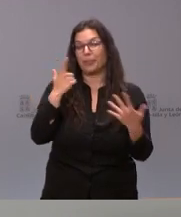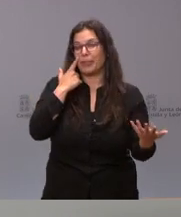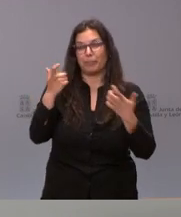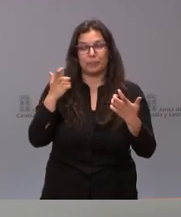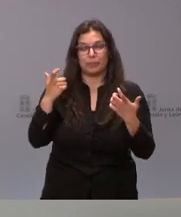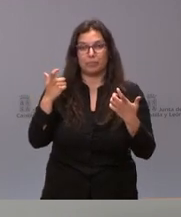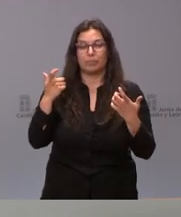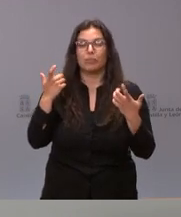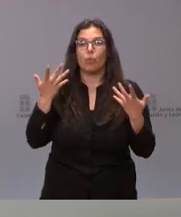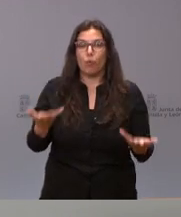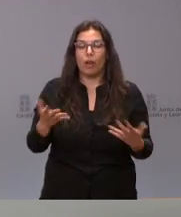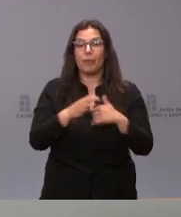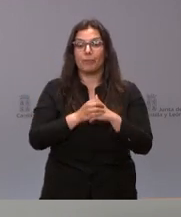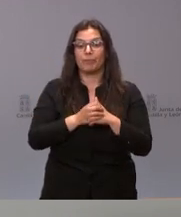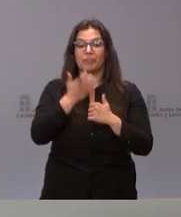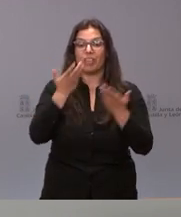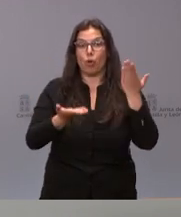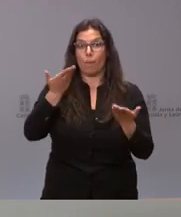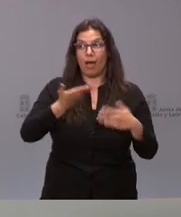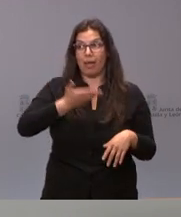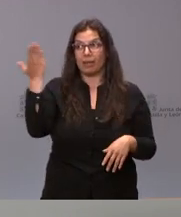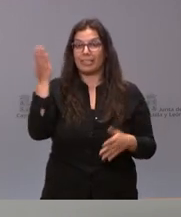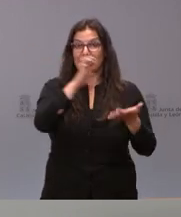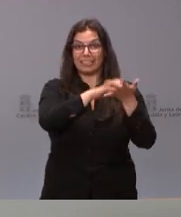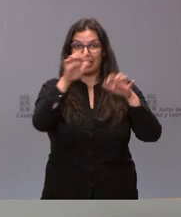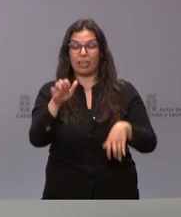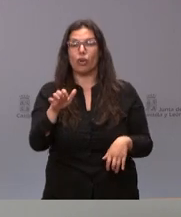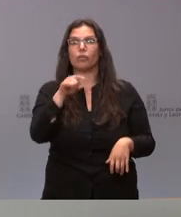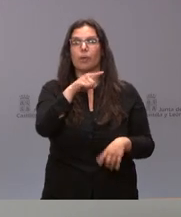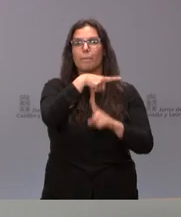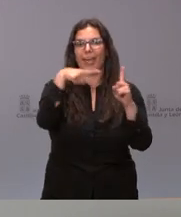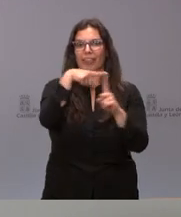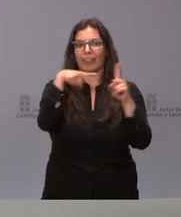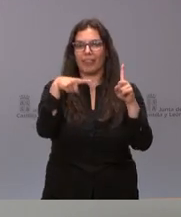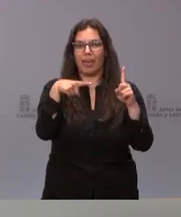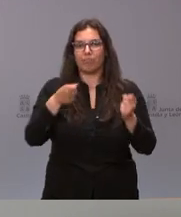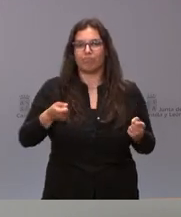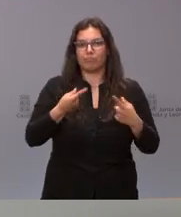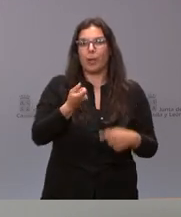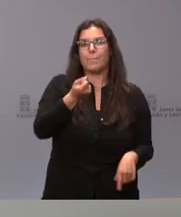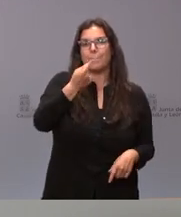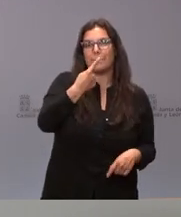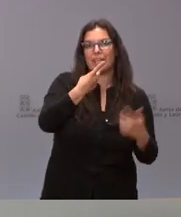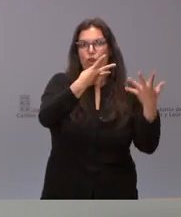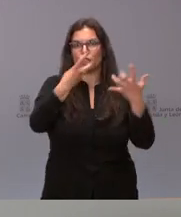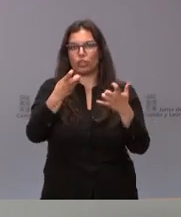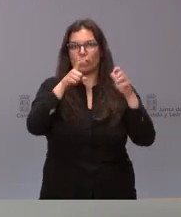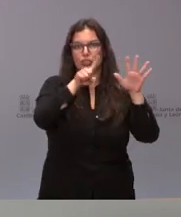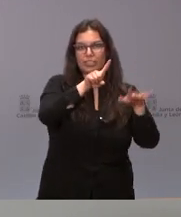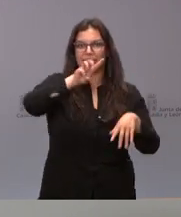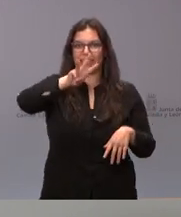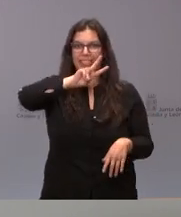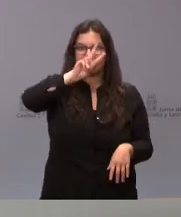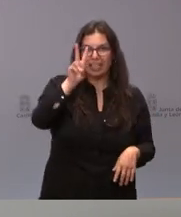de este hecho es que Castilla y León dedicó una media de 1.863 euros